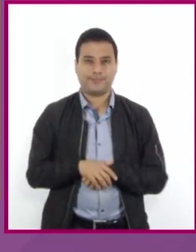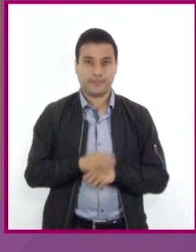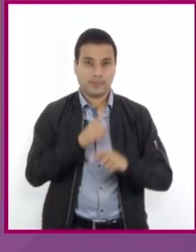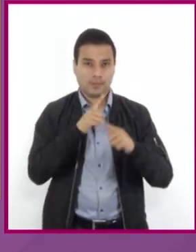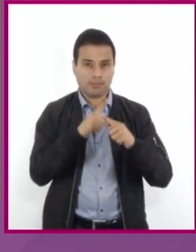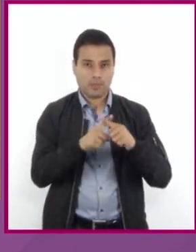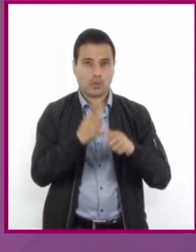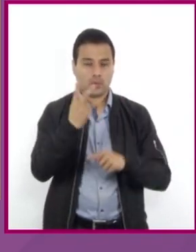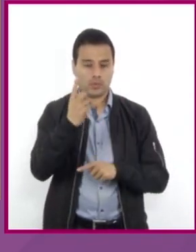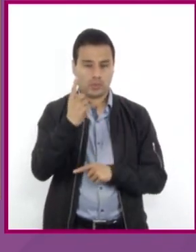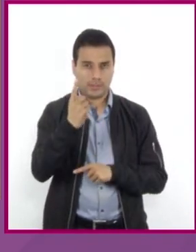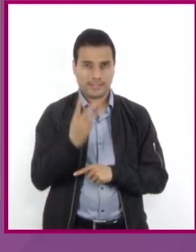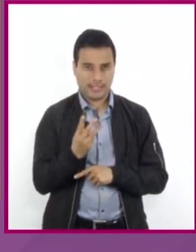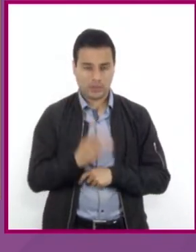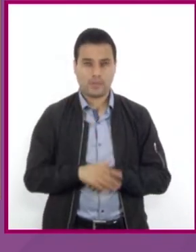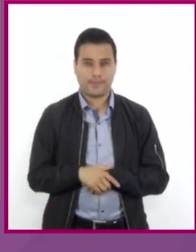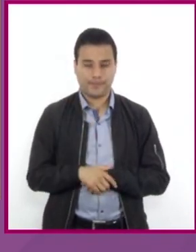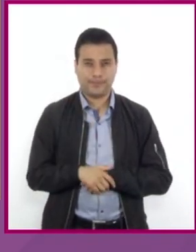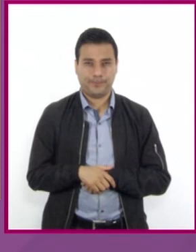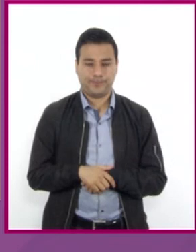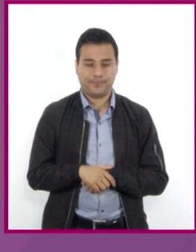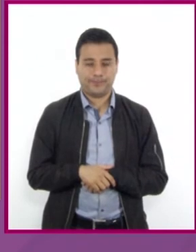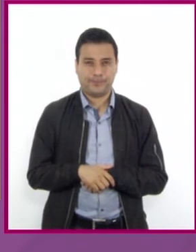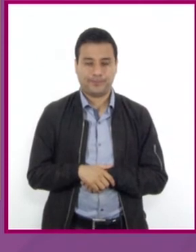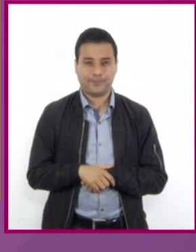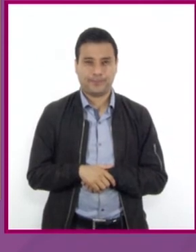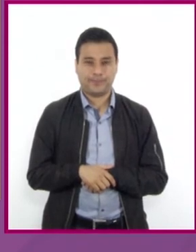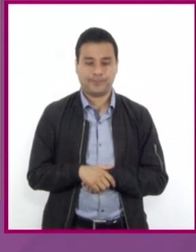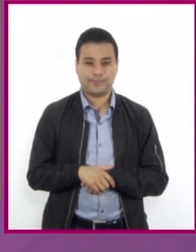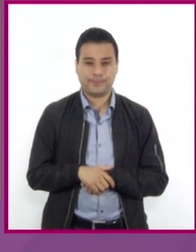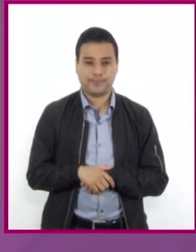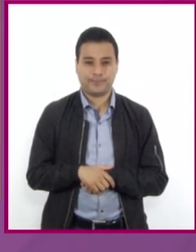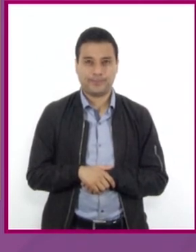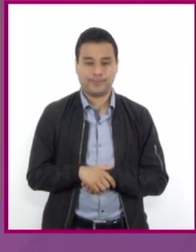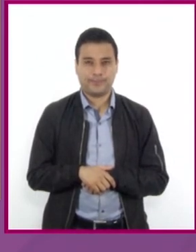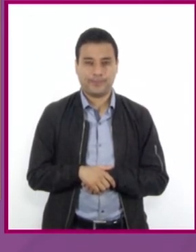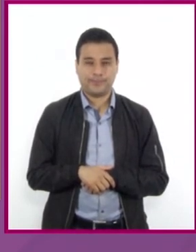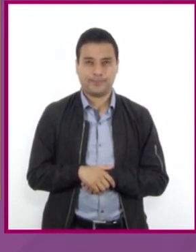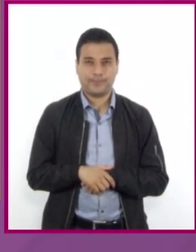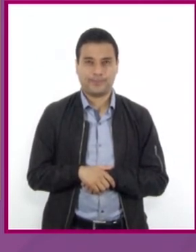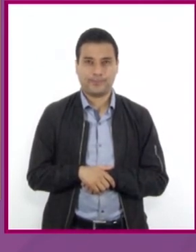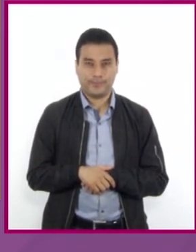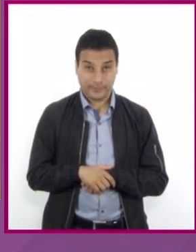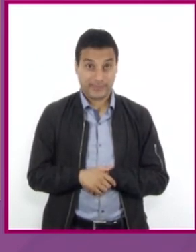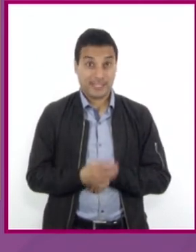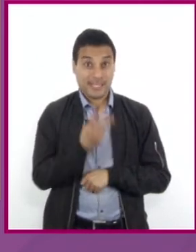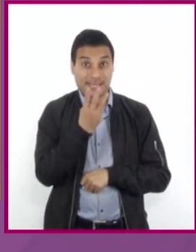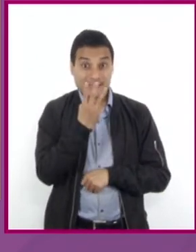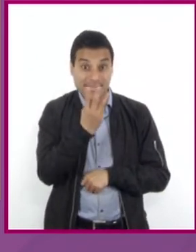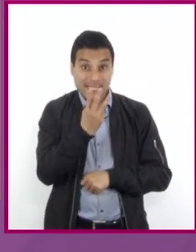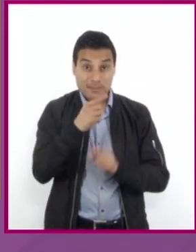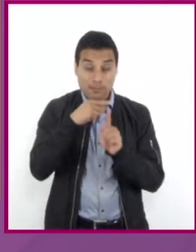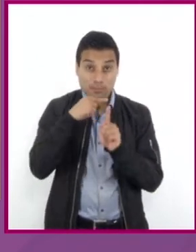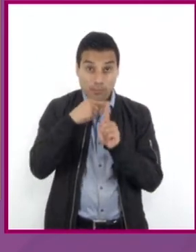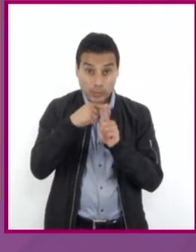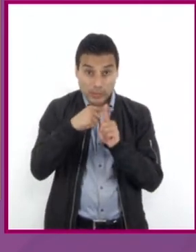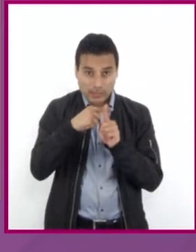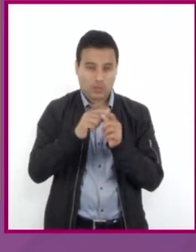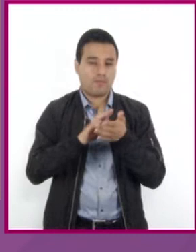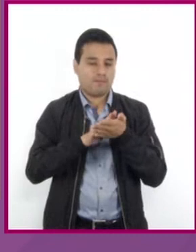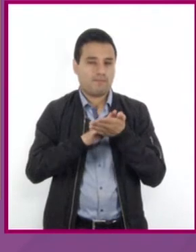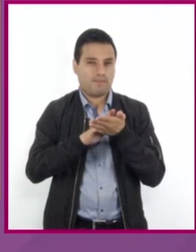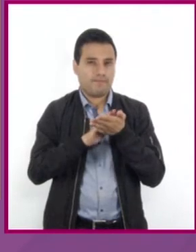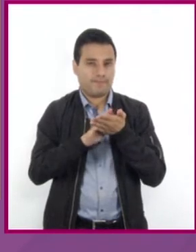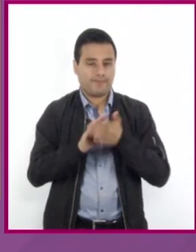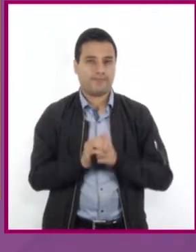un tercio ambos miembros de la ecuación. Cancelando el 3 positivo que está multiplicando con el